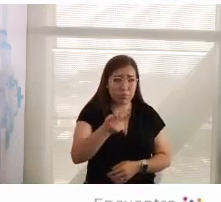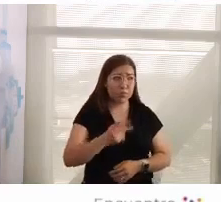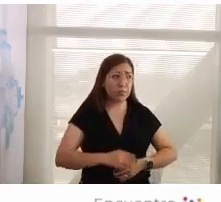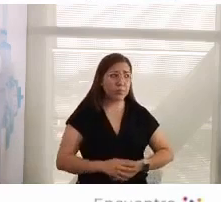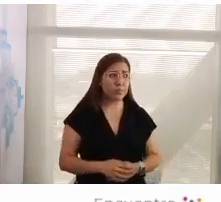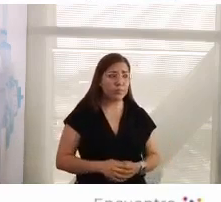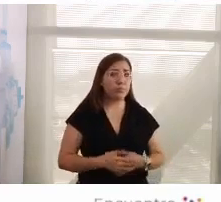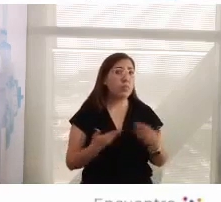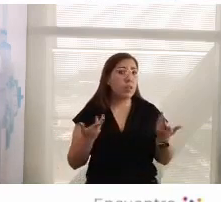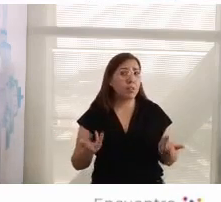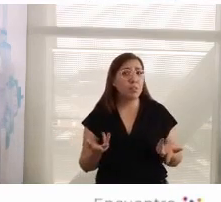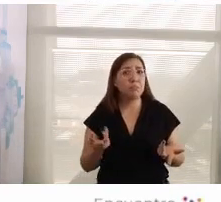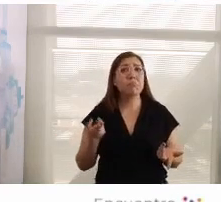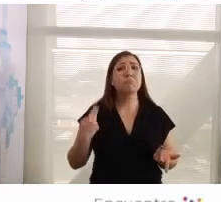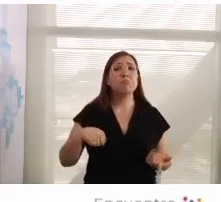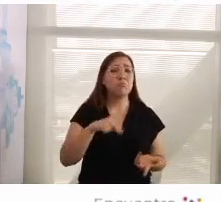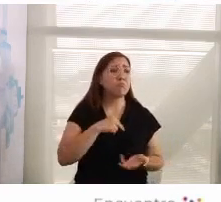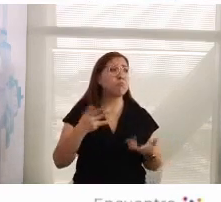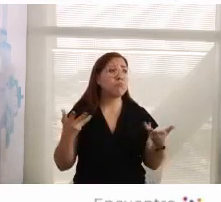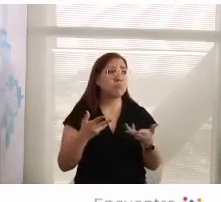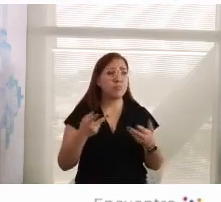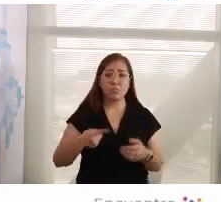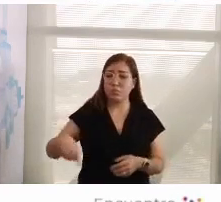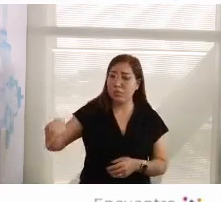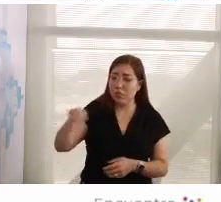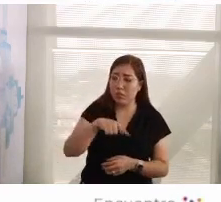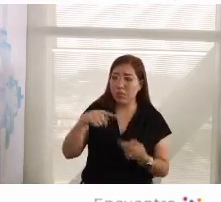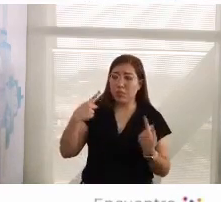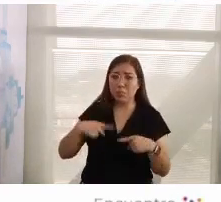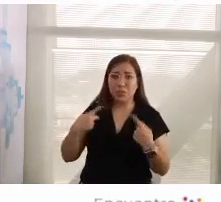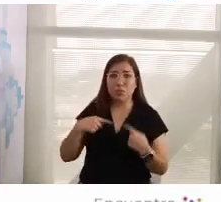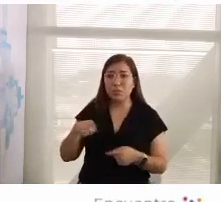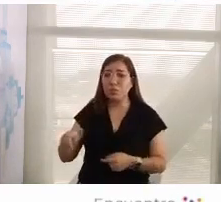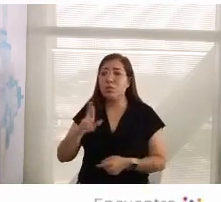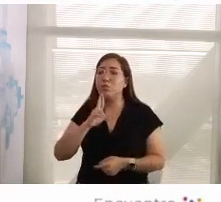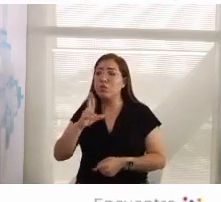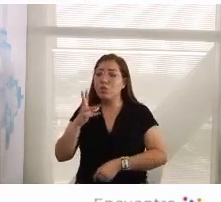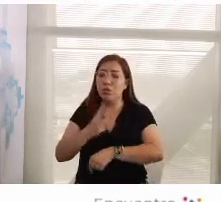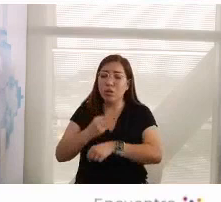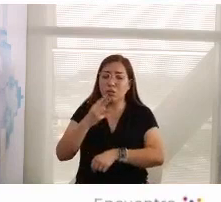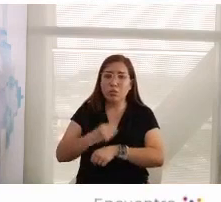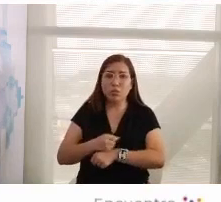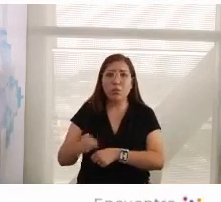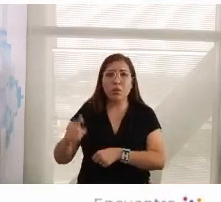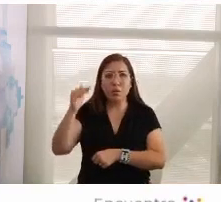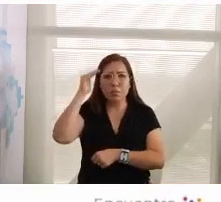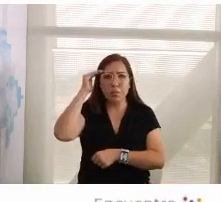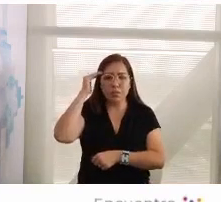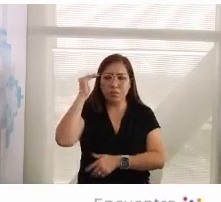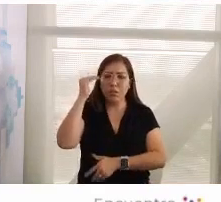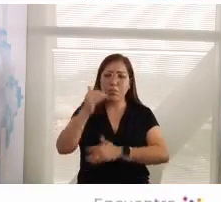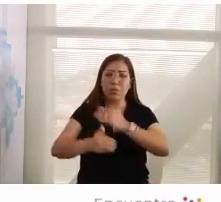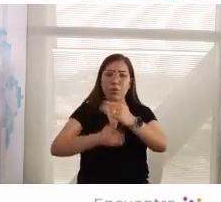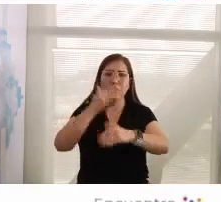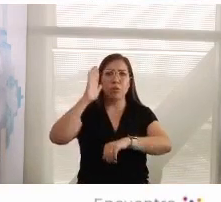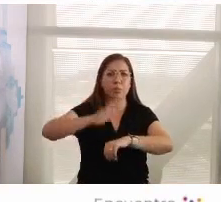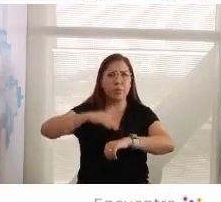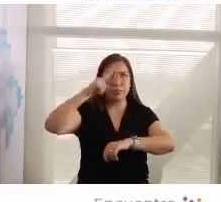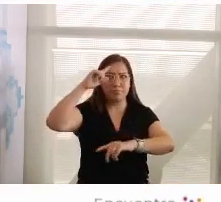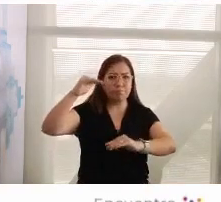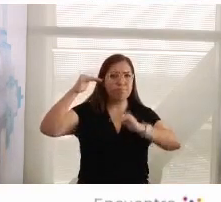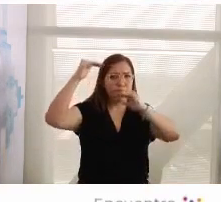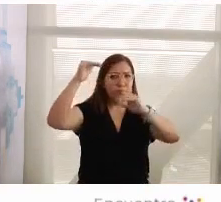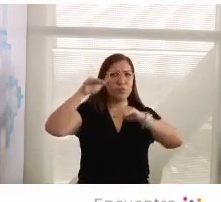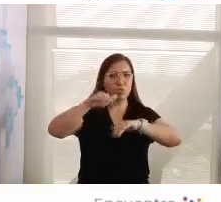¿Qué hacemos para que estas personas puedan resolver y pensar en un proceso más elevado de